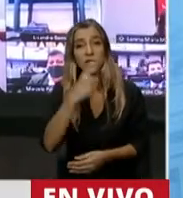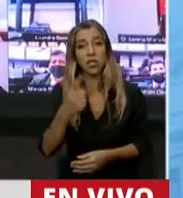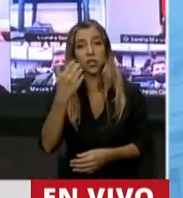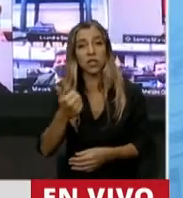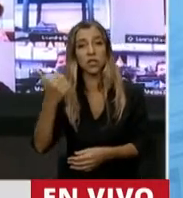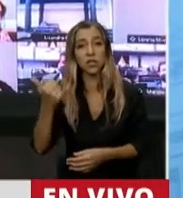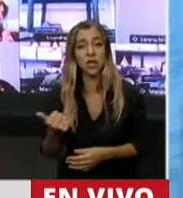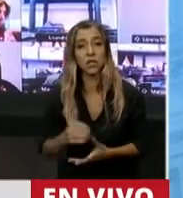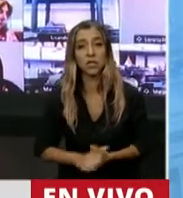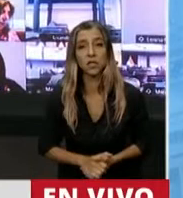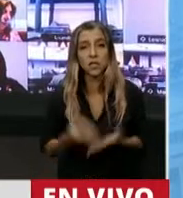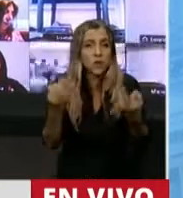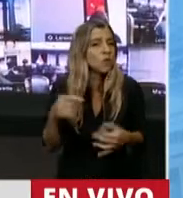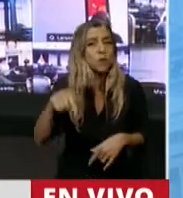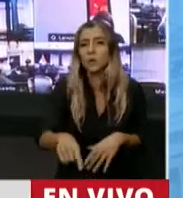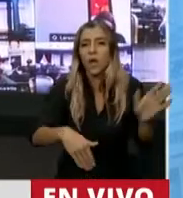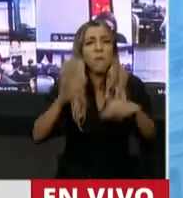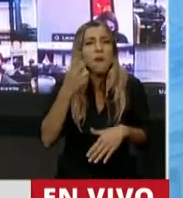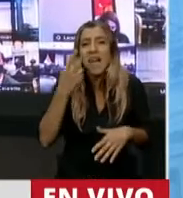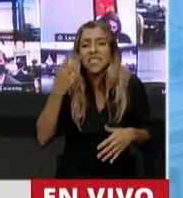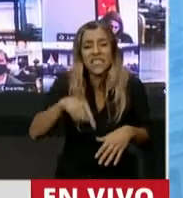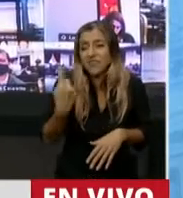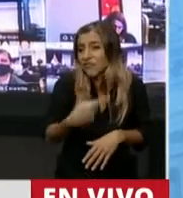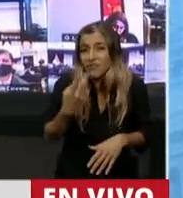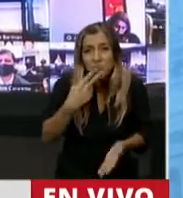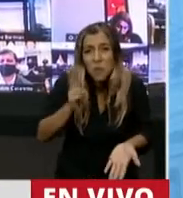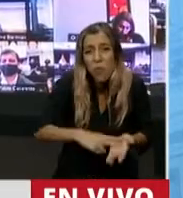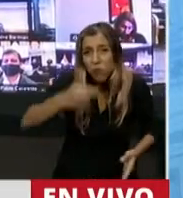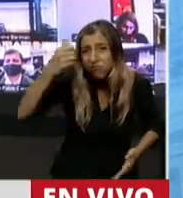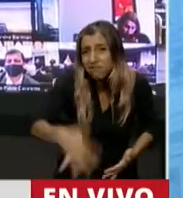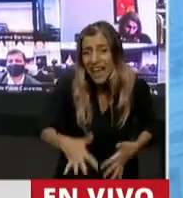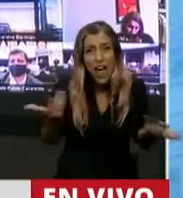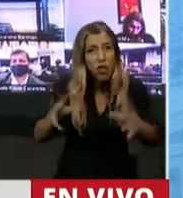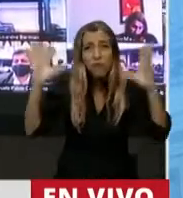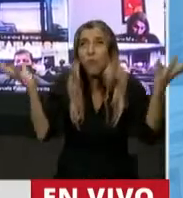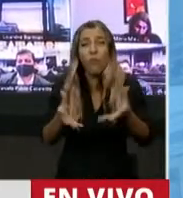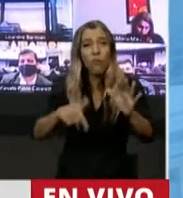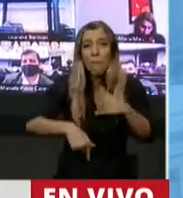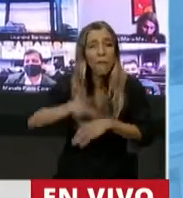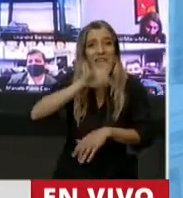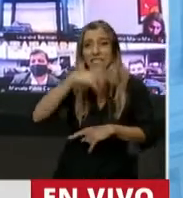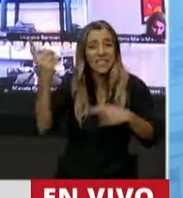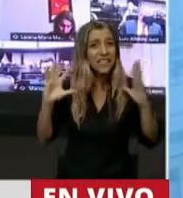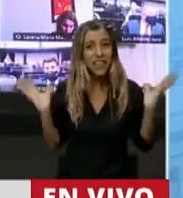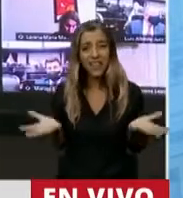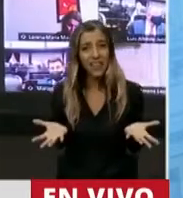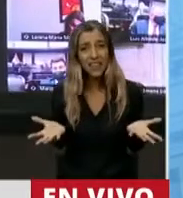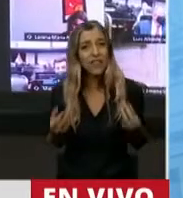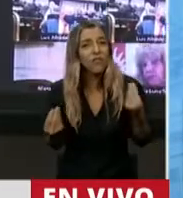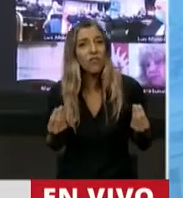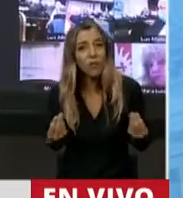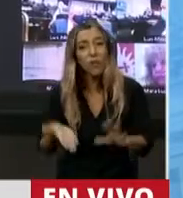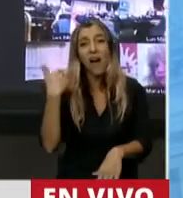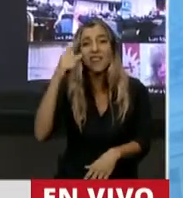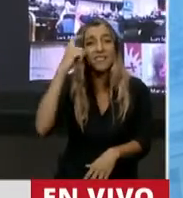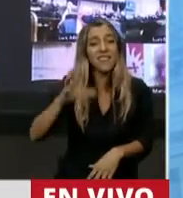gravoso del planeta. Según el Banco Mundial, Argentina tiene hace más de 10 años una calificación